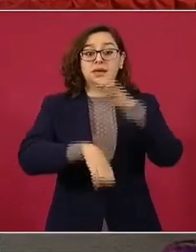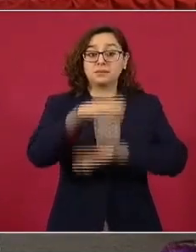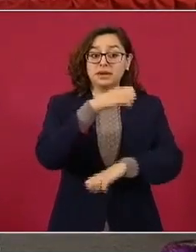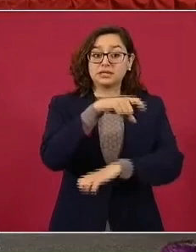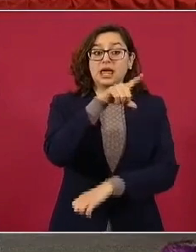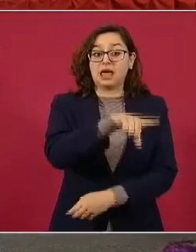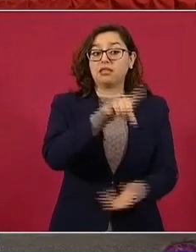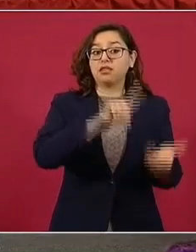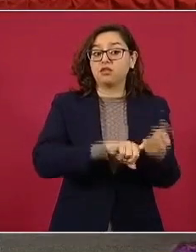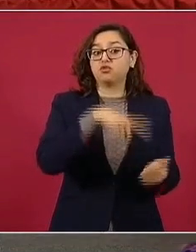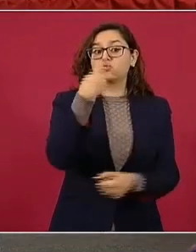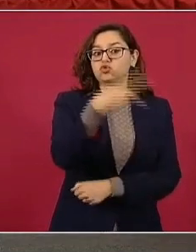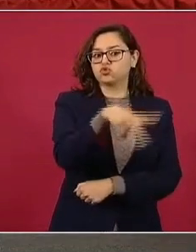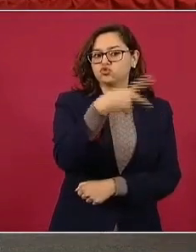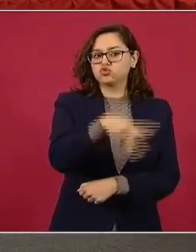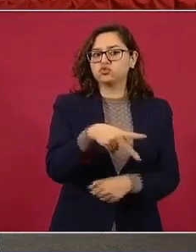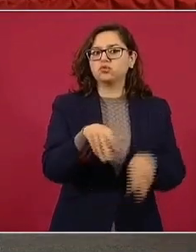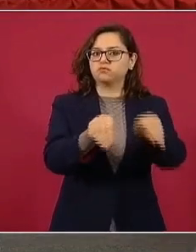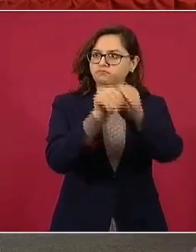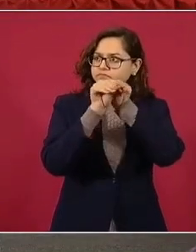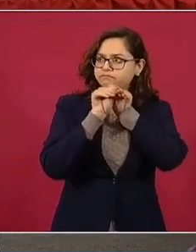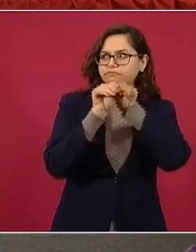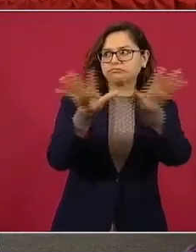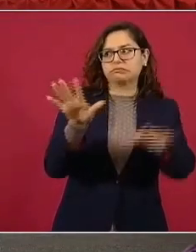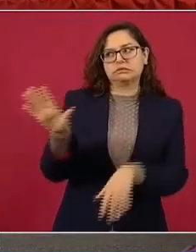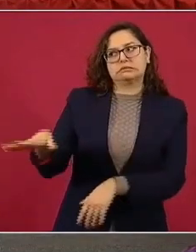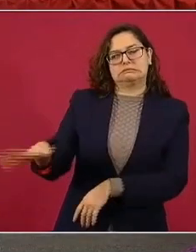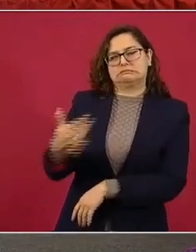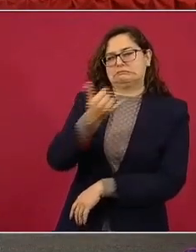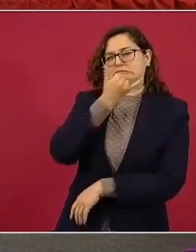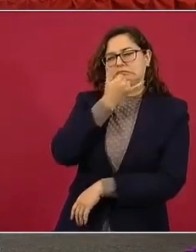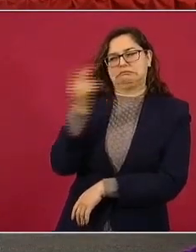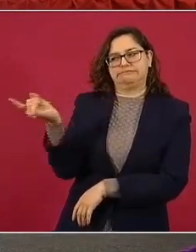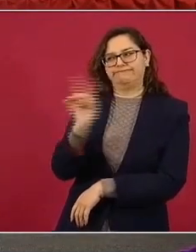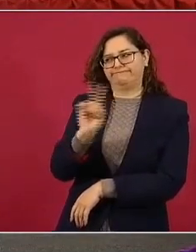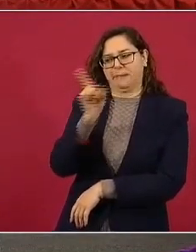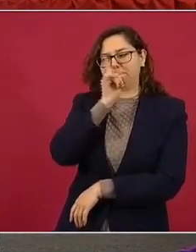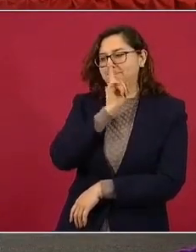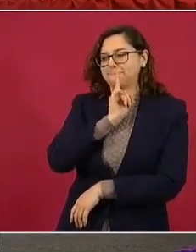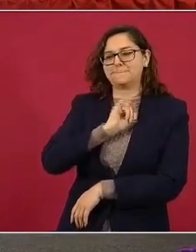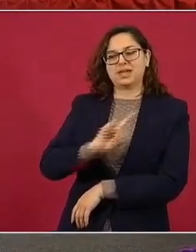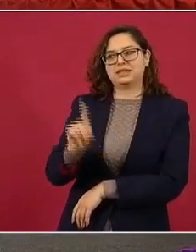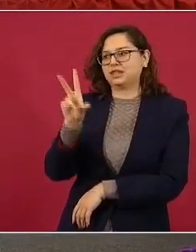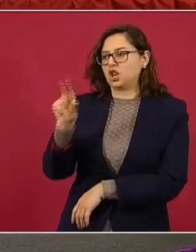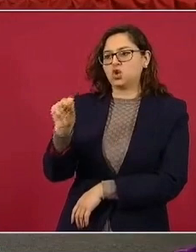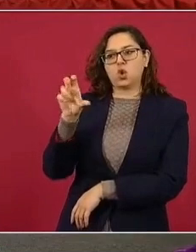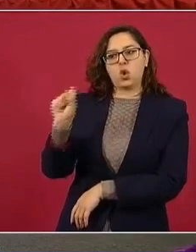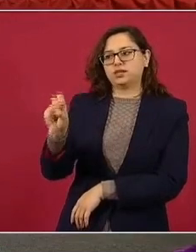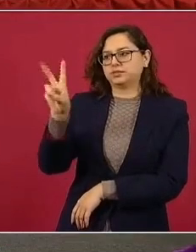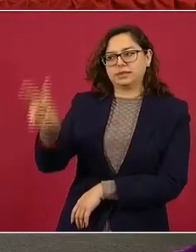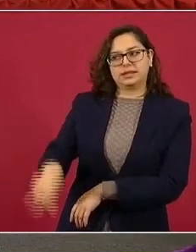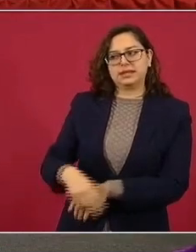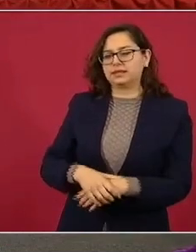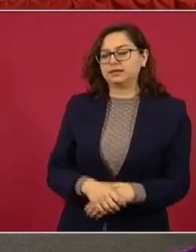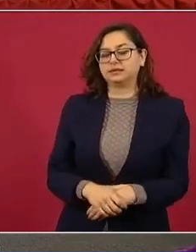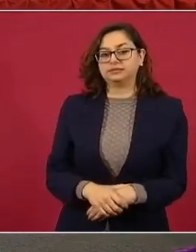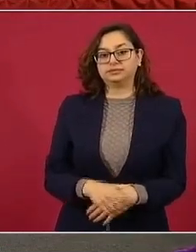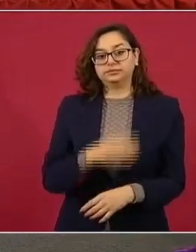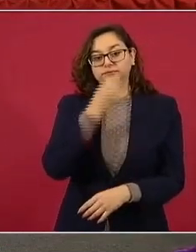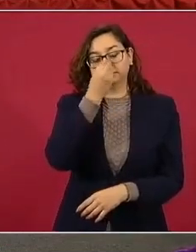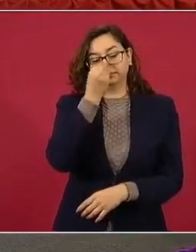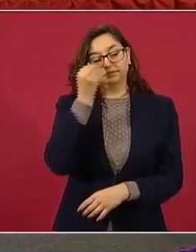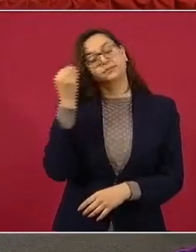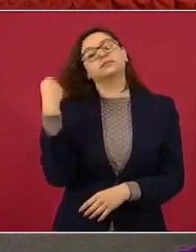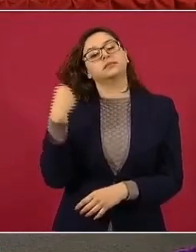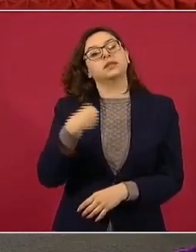de comunicación social que esto haya sucedido. Sin embargo, no es la única noticia falsa que